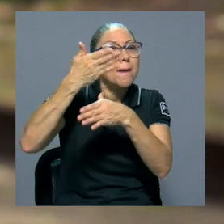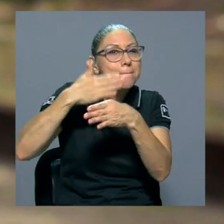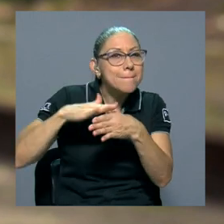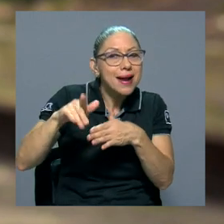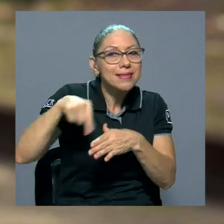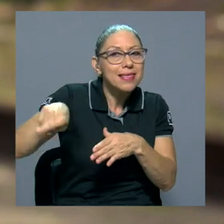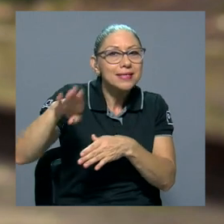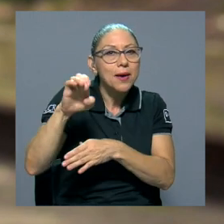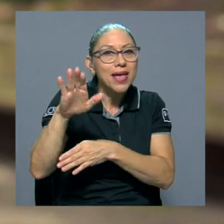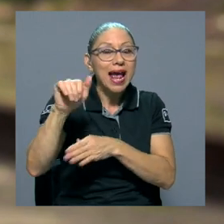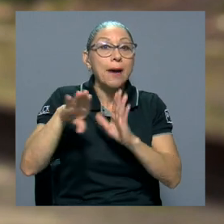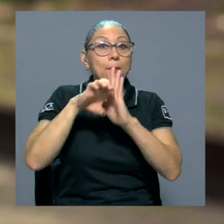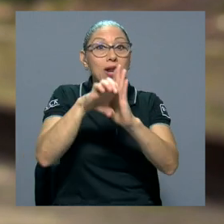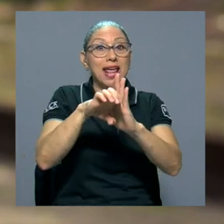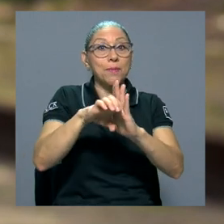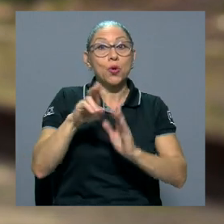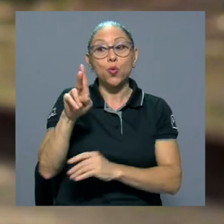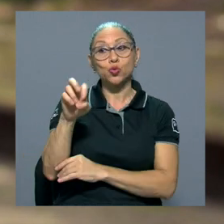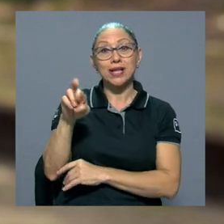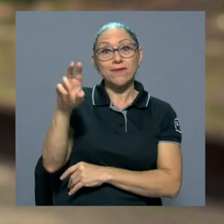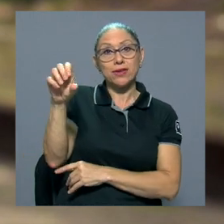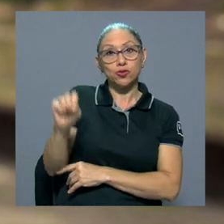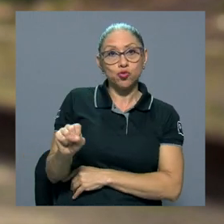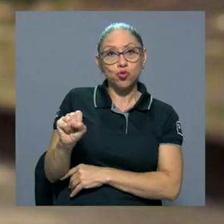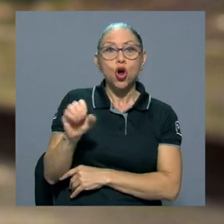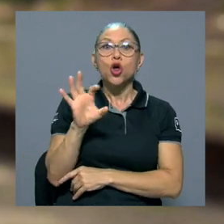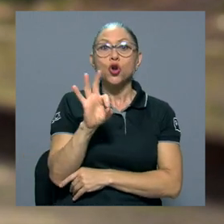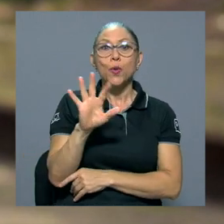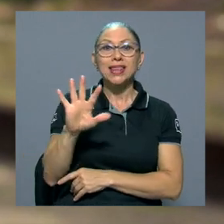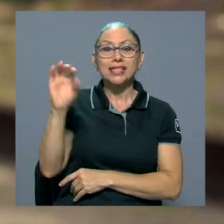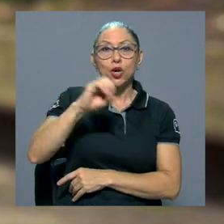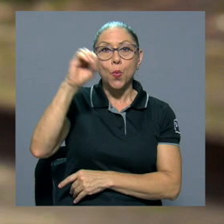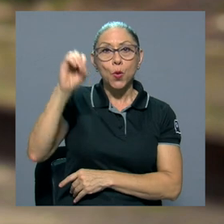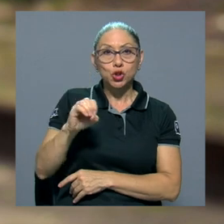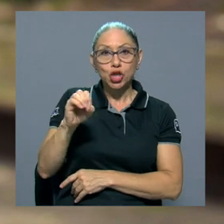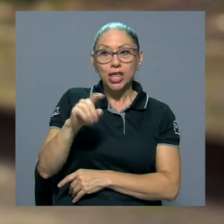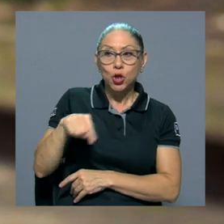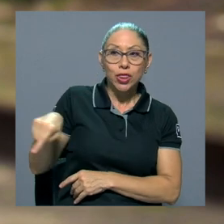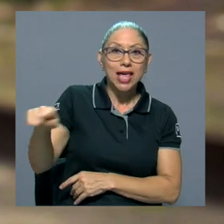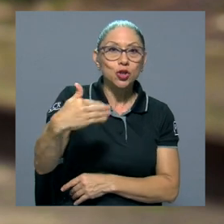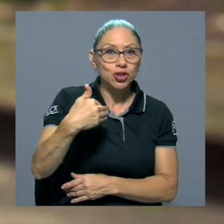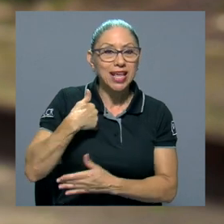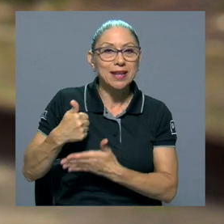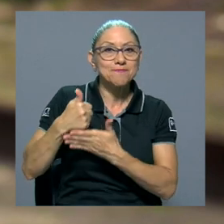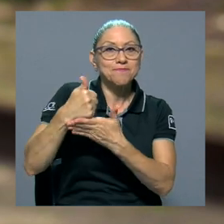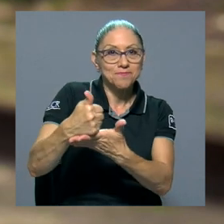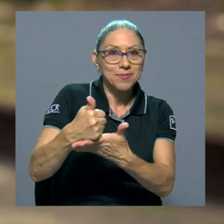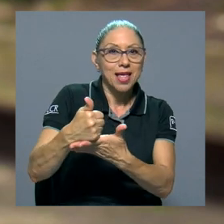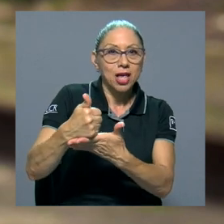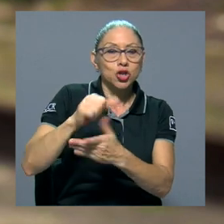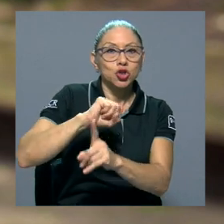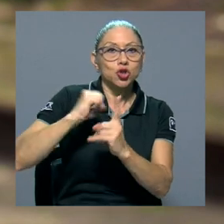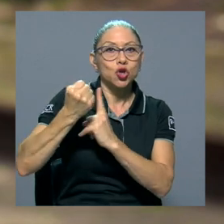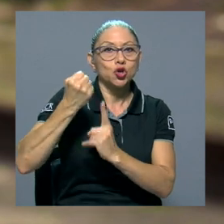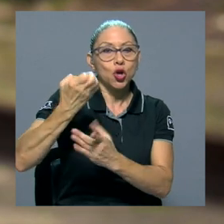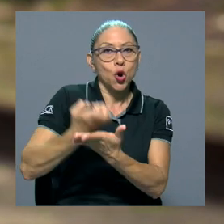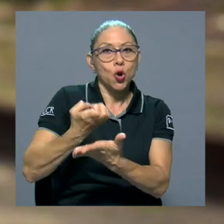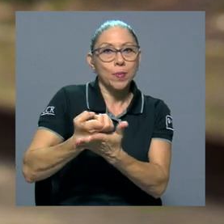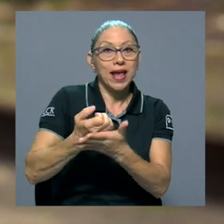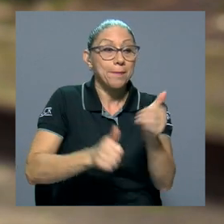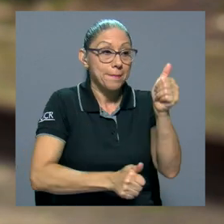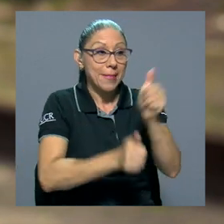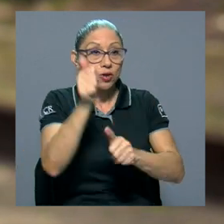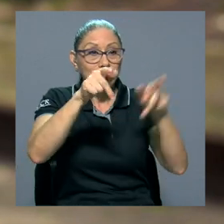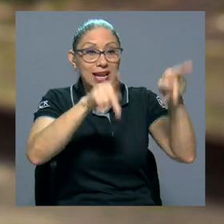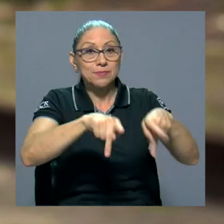también. Por ejemplo, la sede del sur, un 95% de las personas que estudian en esta sede tienen beca socioeconómica. Y la mayoría de las